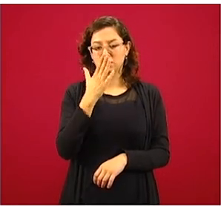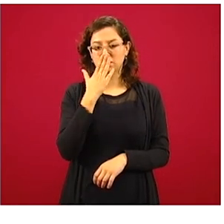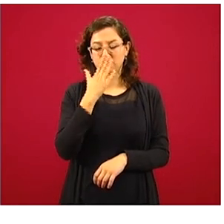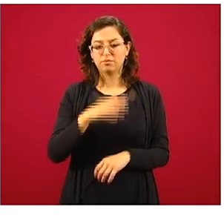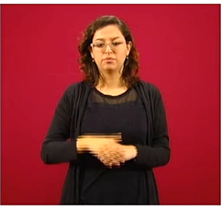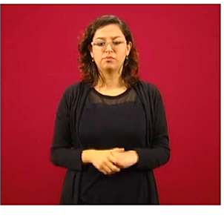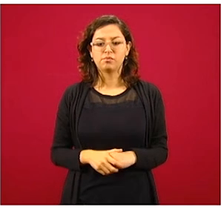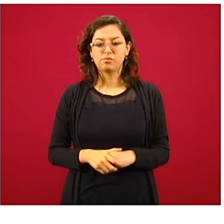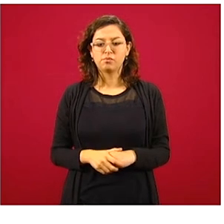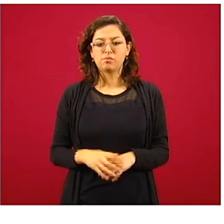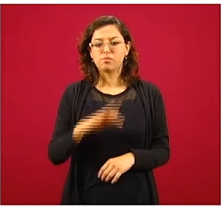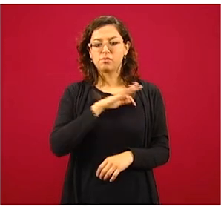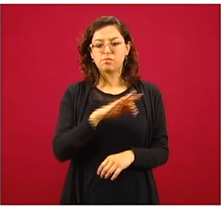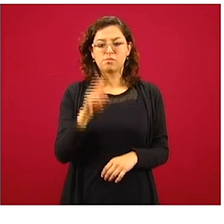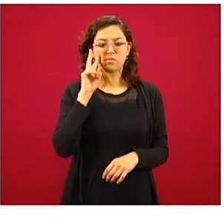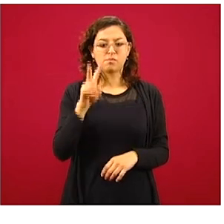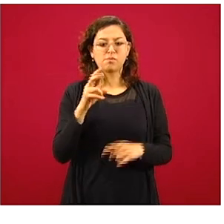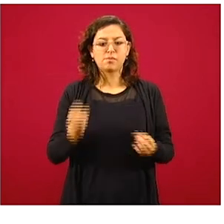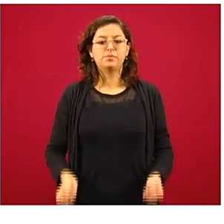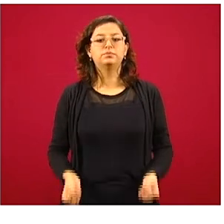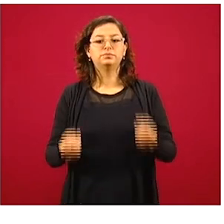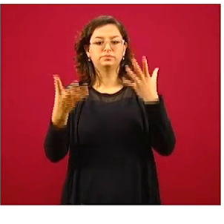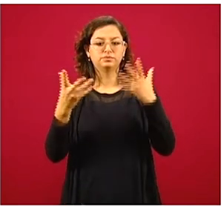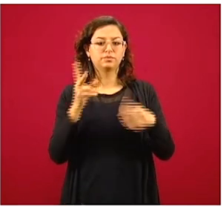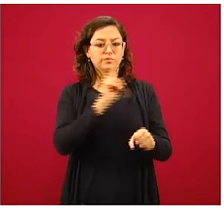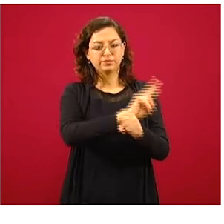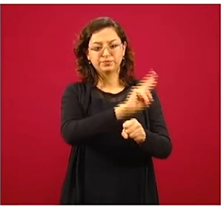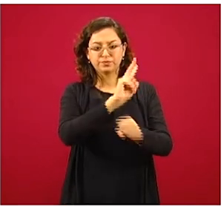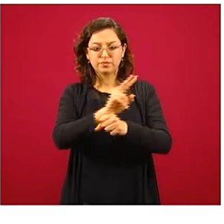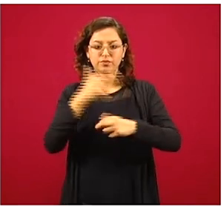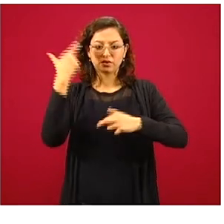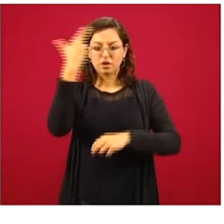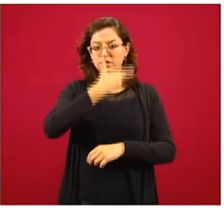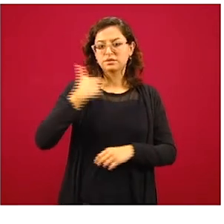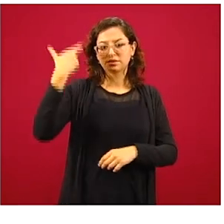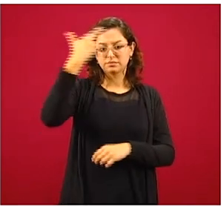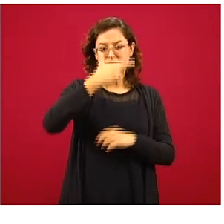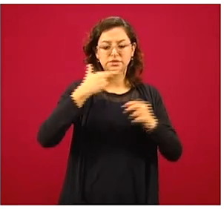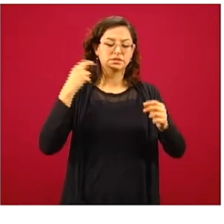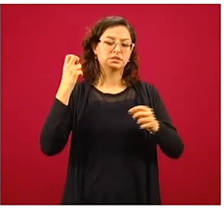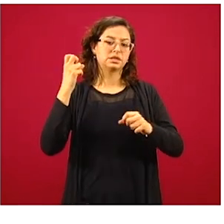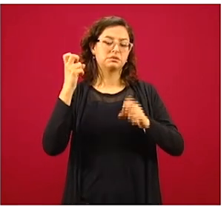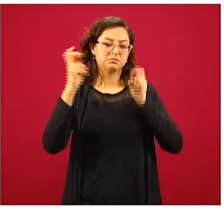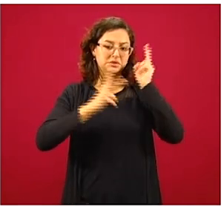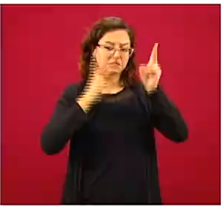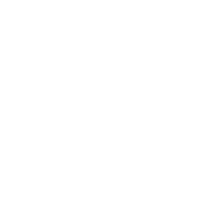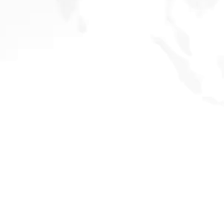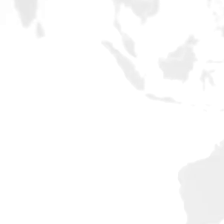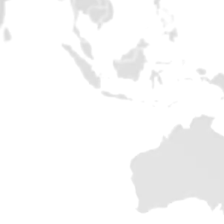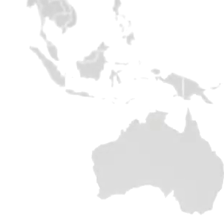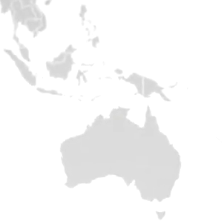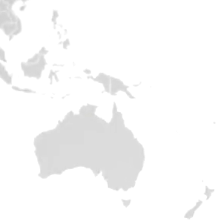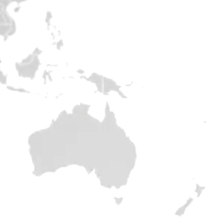tenemos el número de inspecciones relacionadas, digo, por cada una de estas entidades federativas.